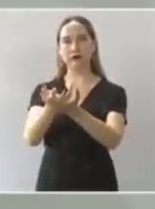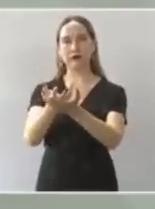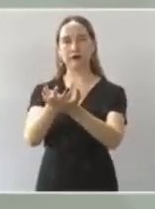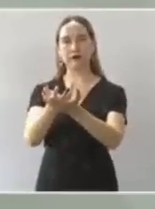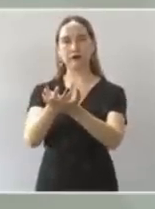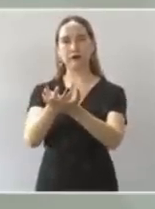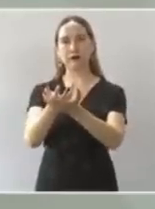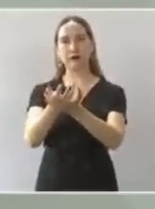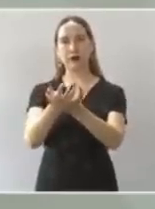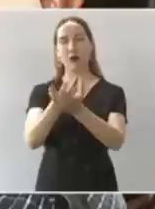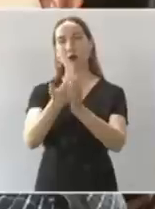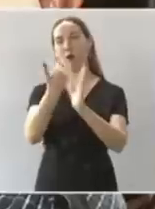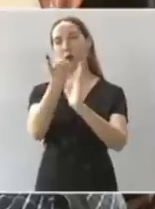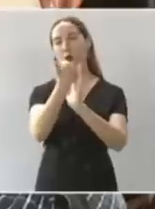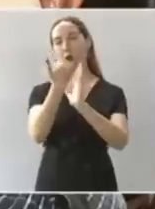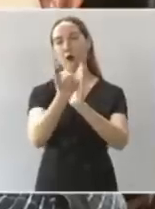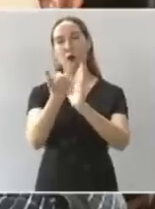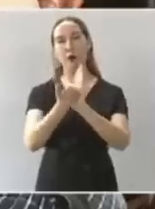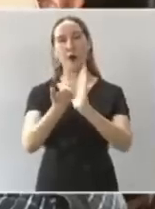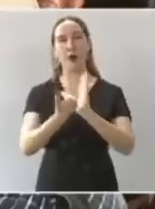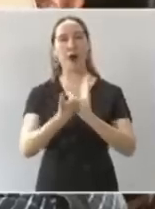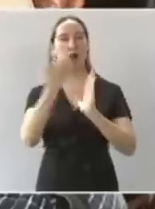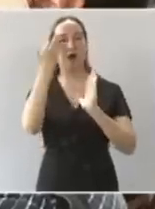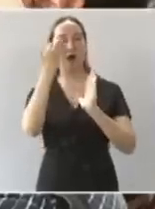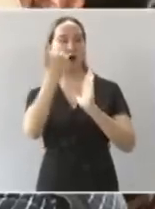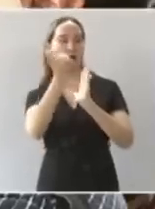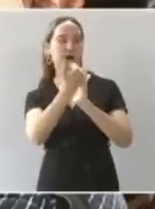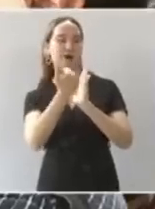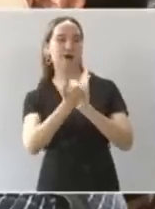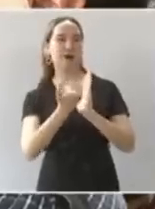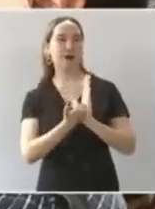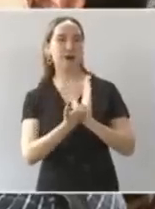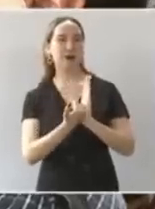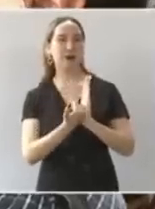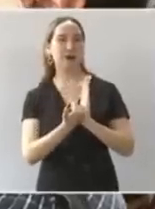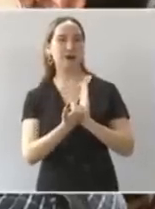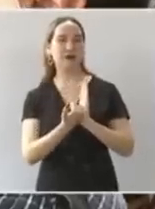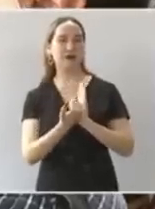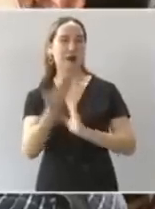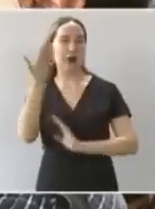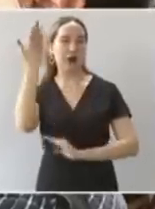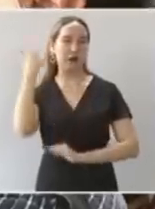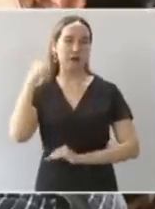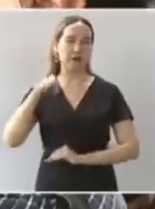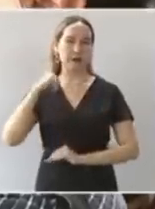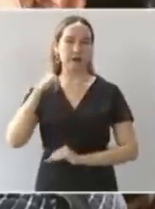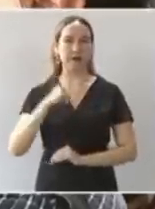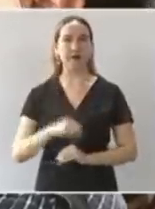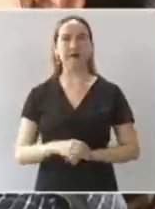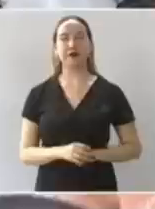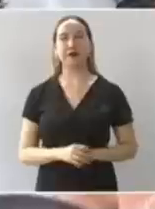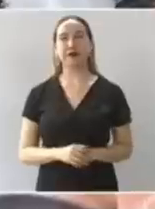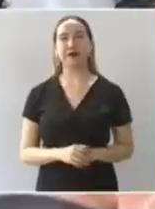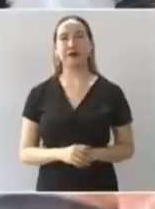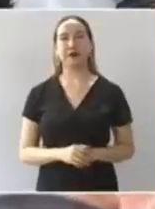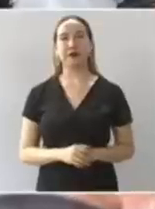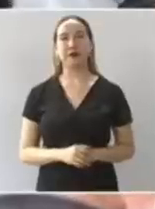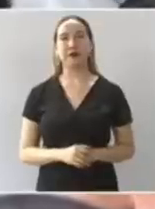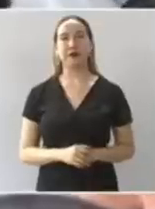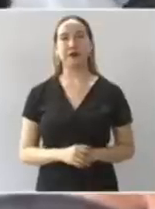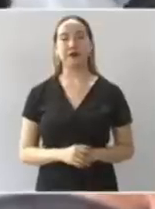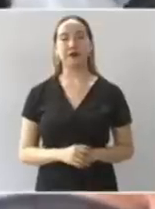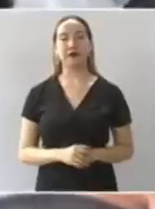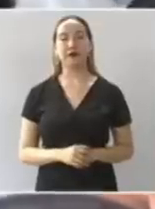Así lo estableció San Benito. Pero ya